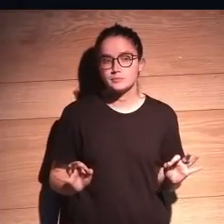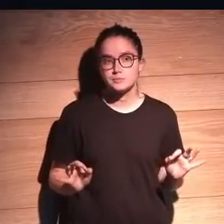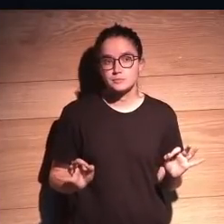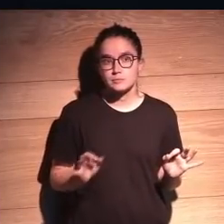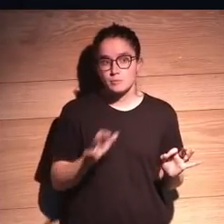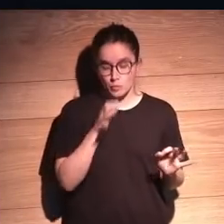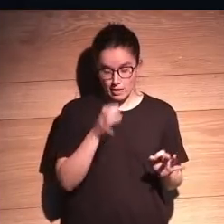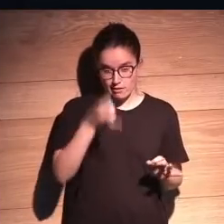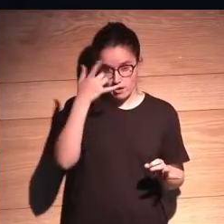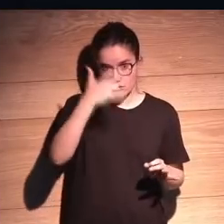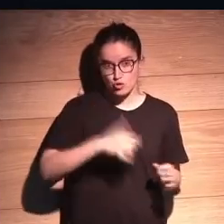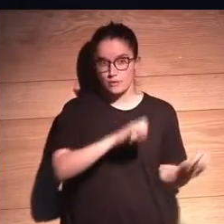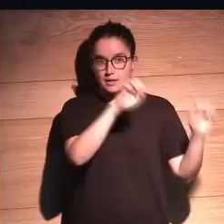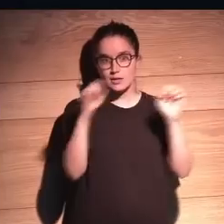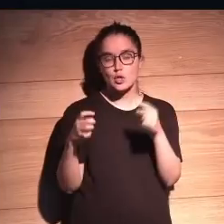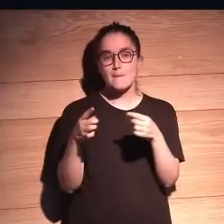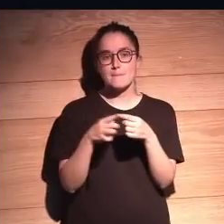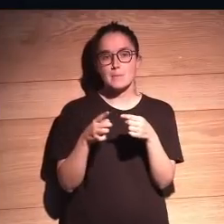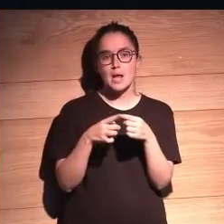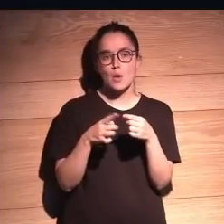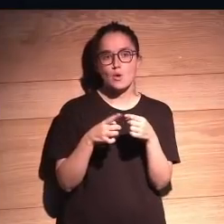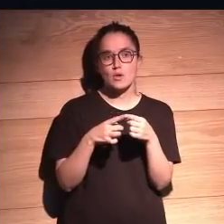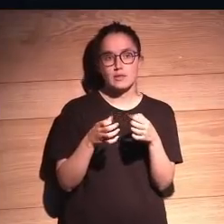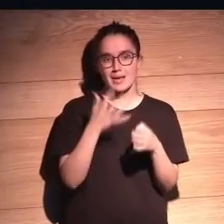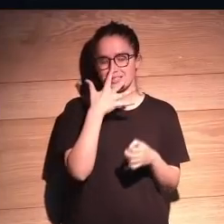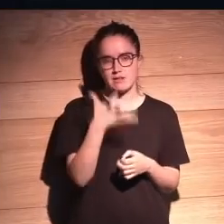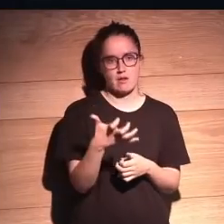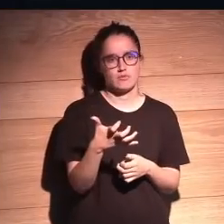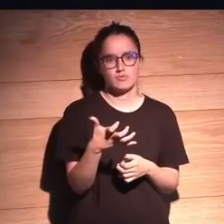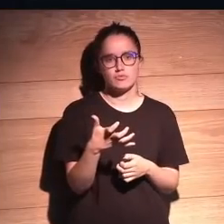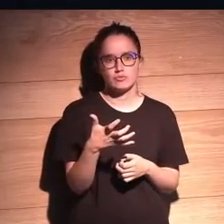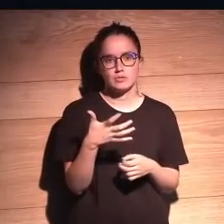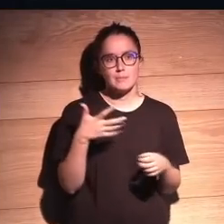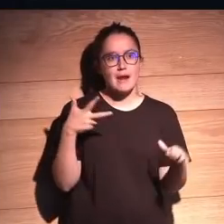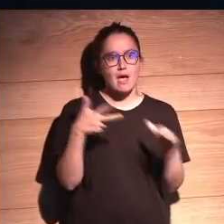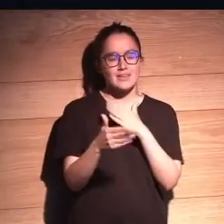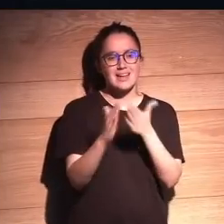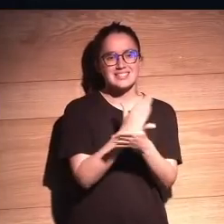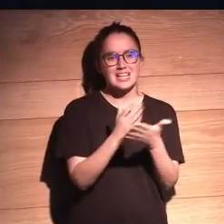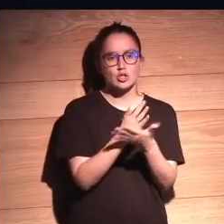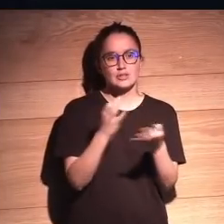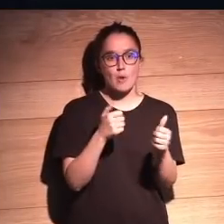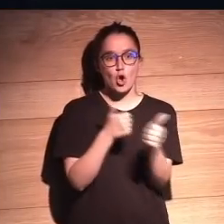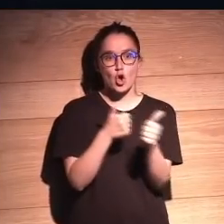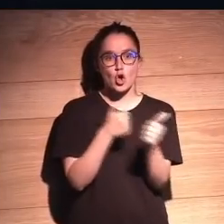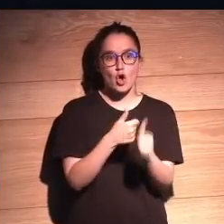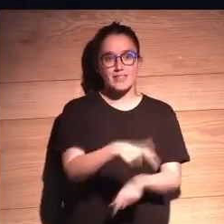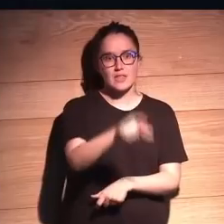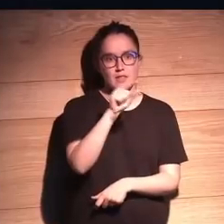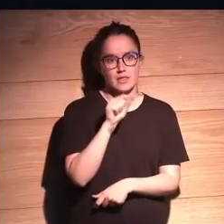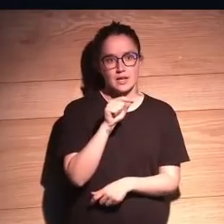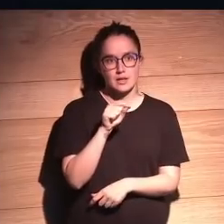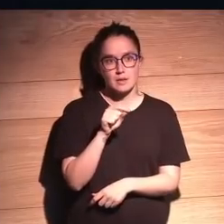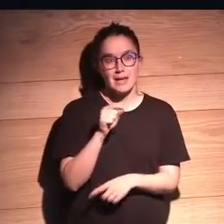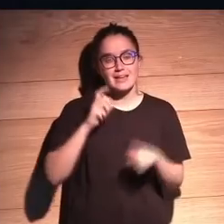las ideas que yo defiendo es, primero, nos hemos de poner en serio. Para evitar sesgos, hemos de co-decidir, hemos de ser el